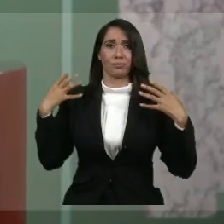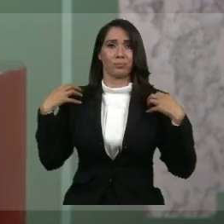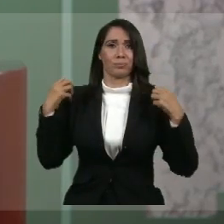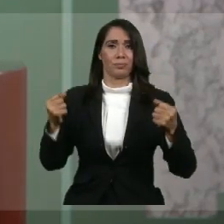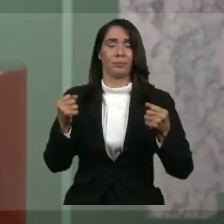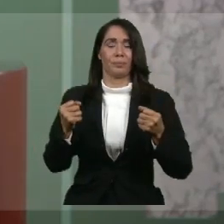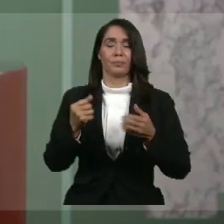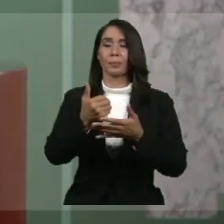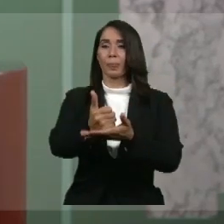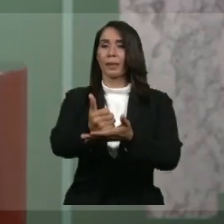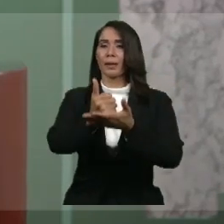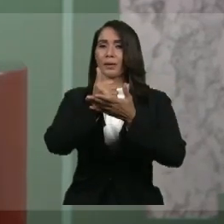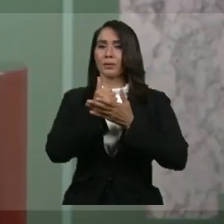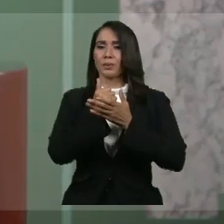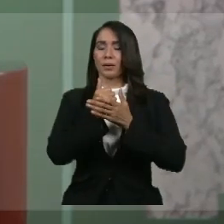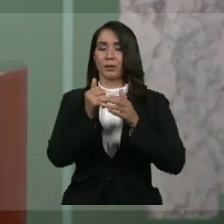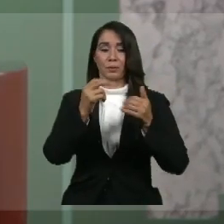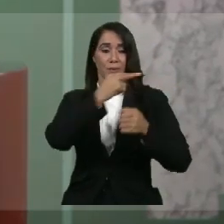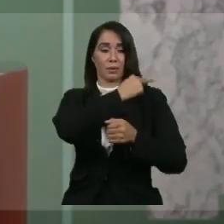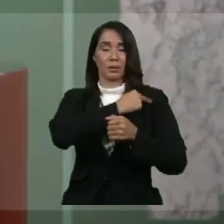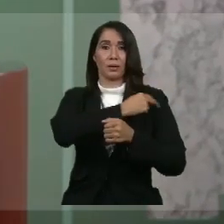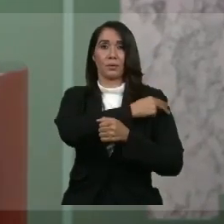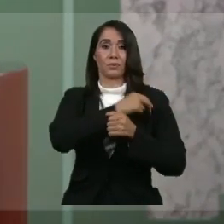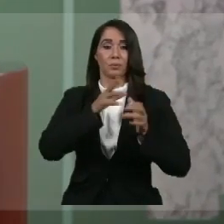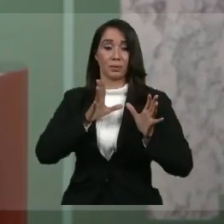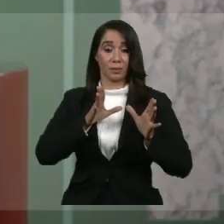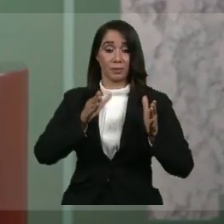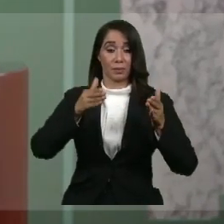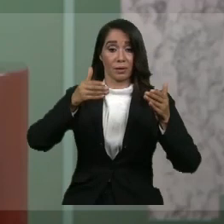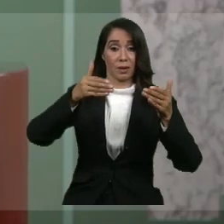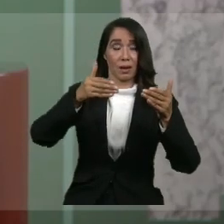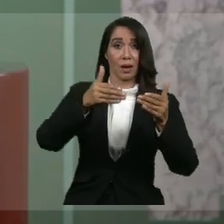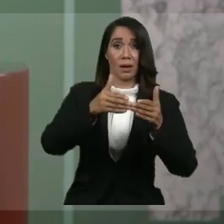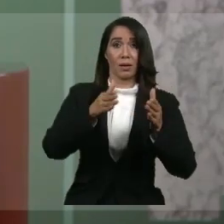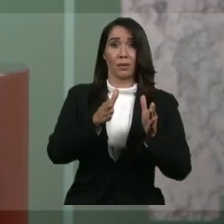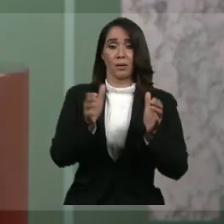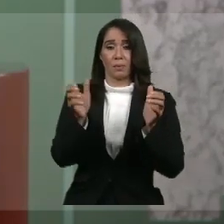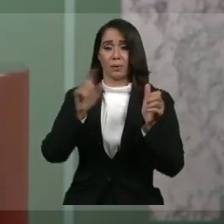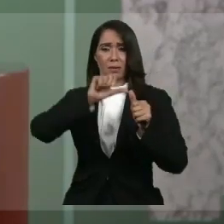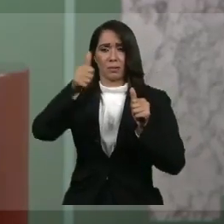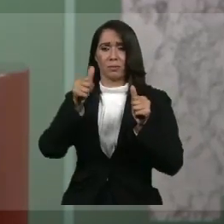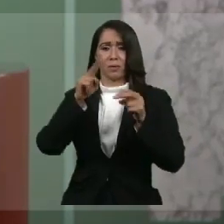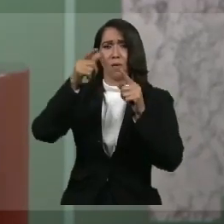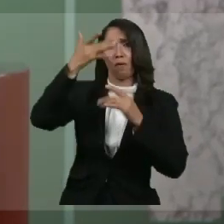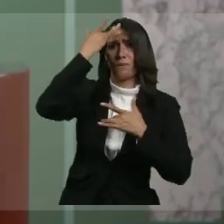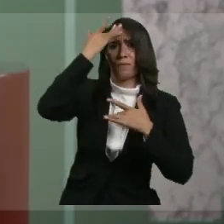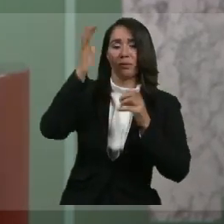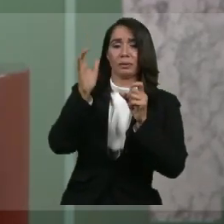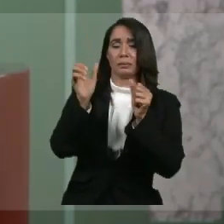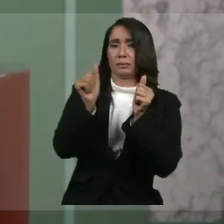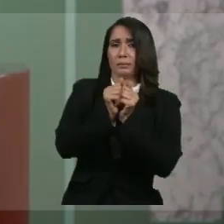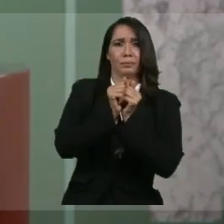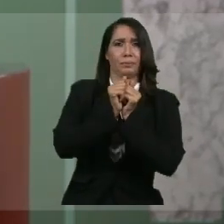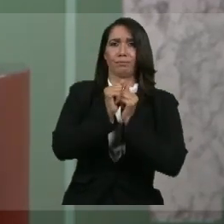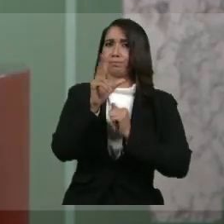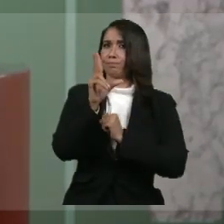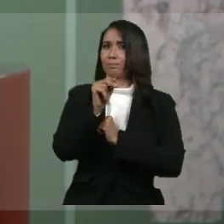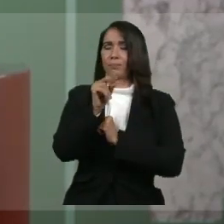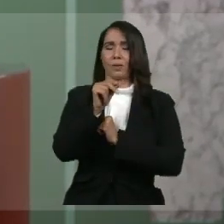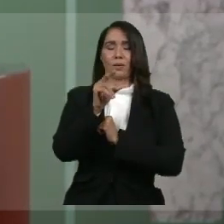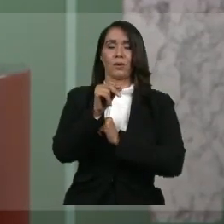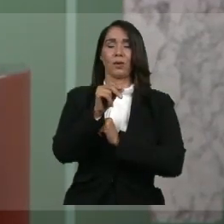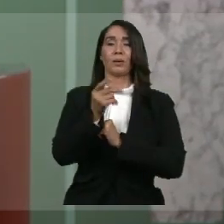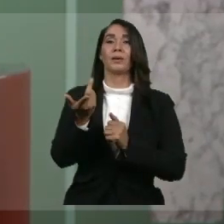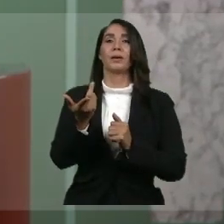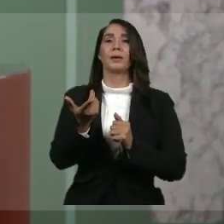mantener espacio en los hospitales, para que nunca nos veamos ante la difícil decisión de a quién